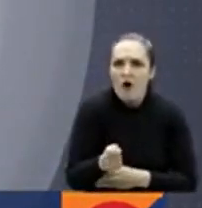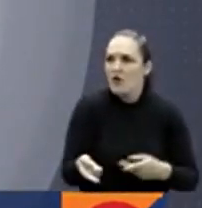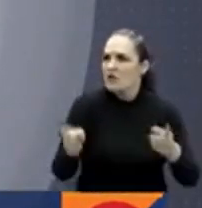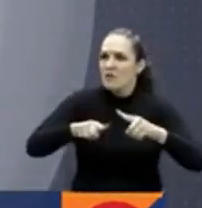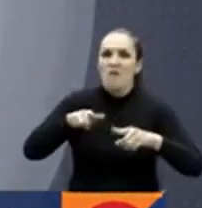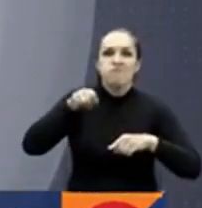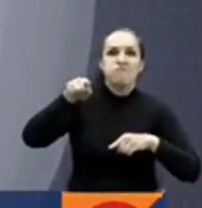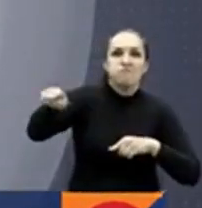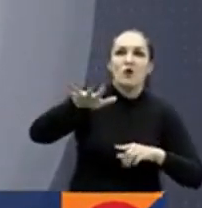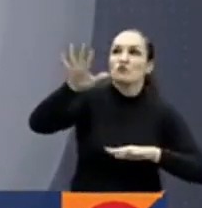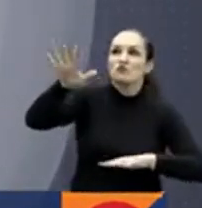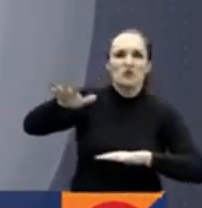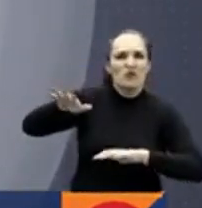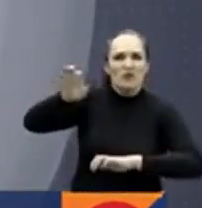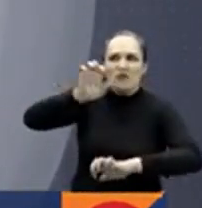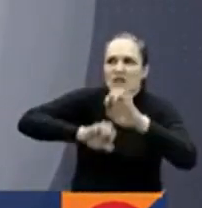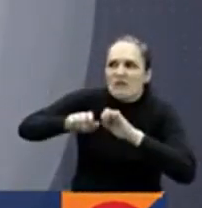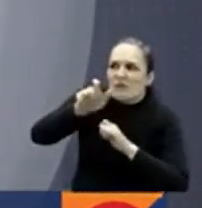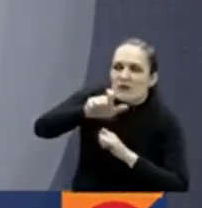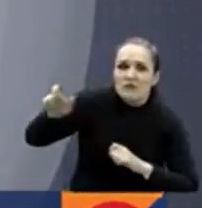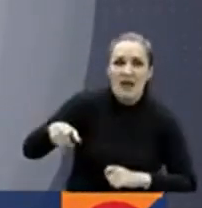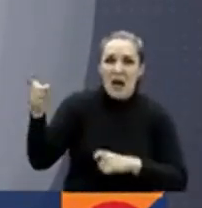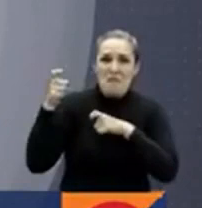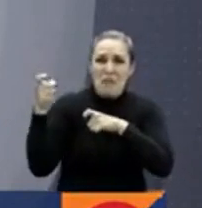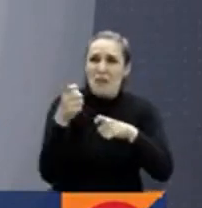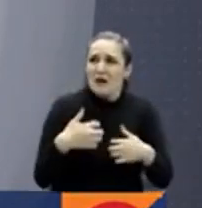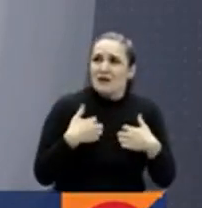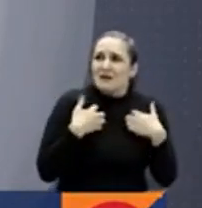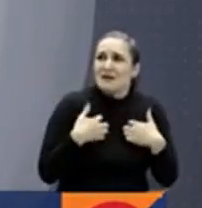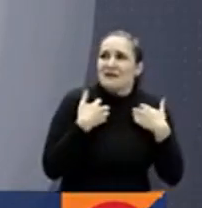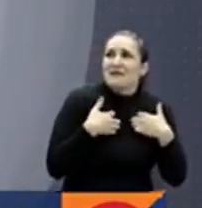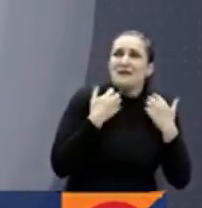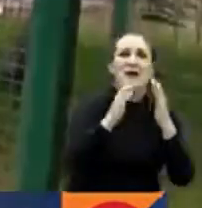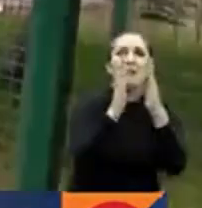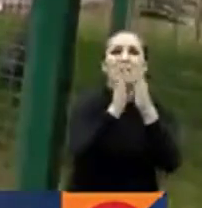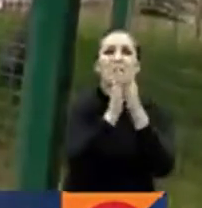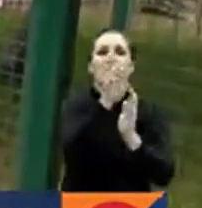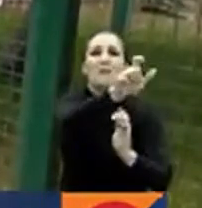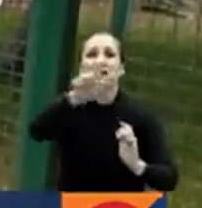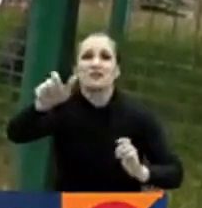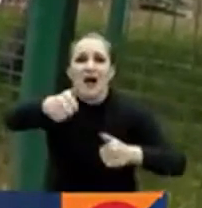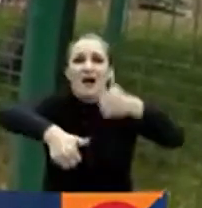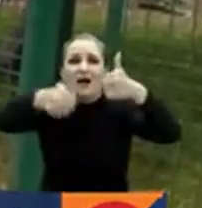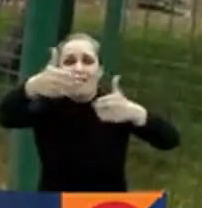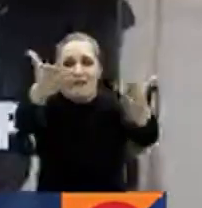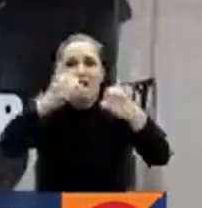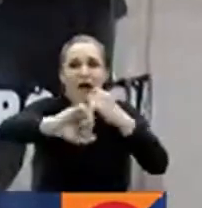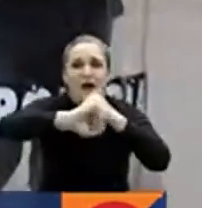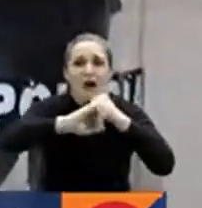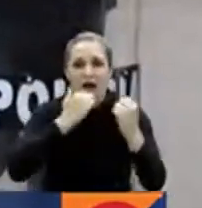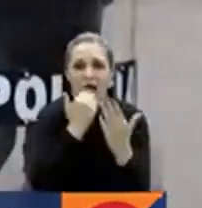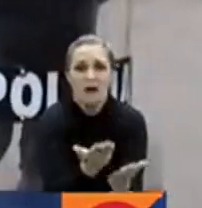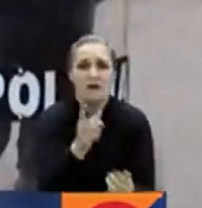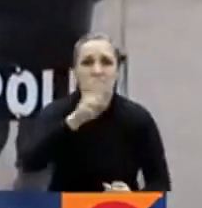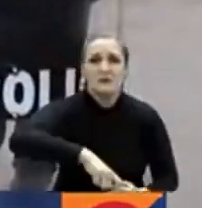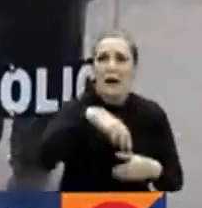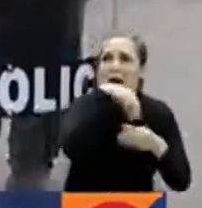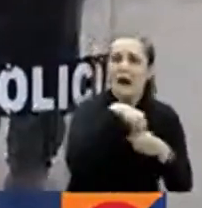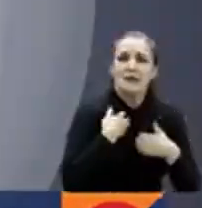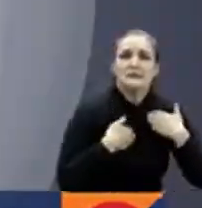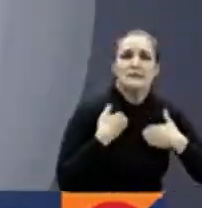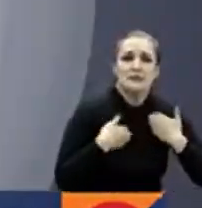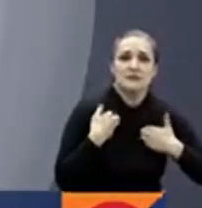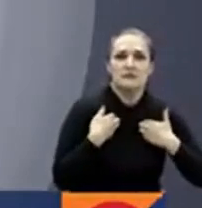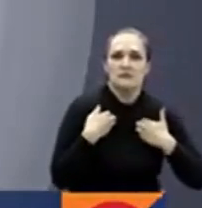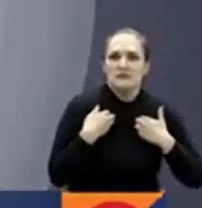salvaguarden derechos de quienes reposaban en ese inmueble, fueron el minuto a